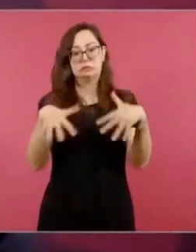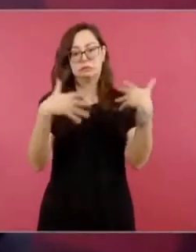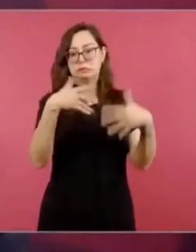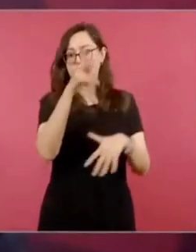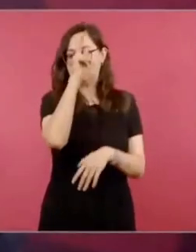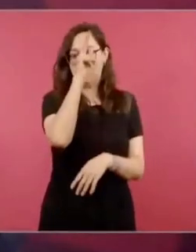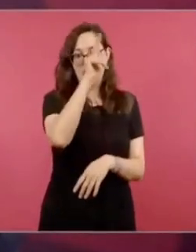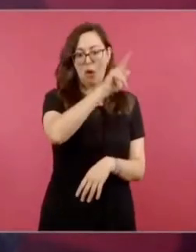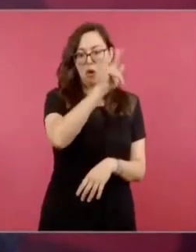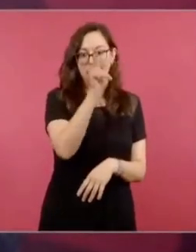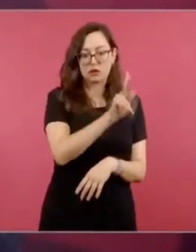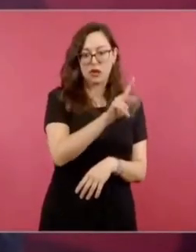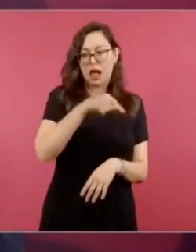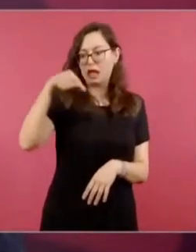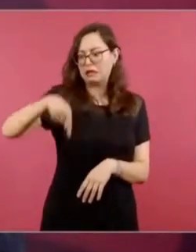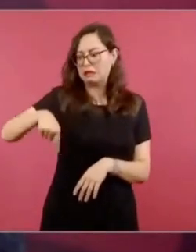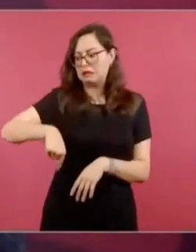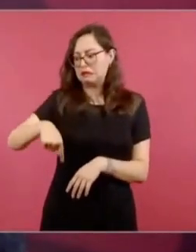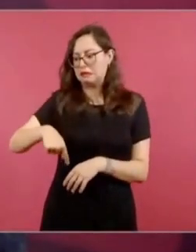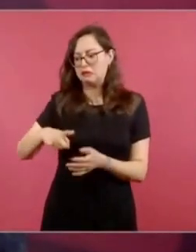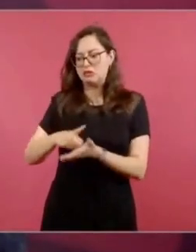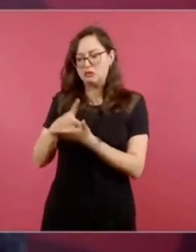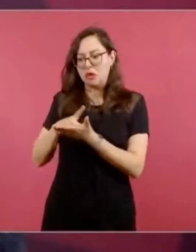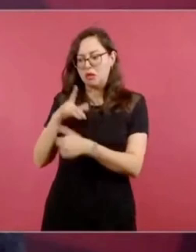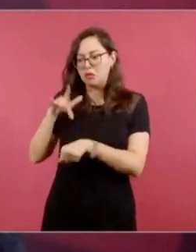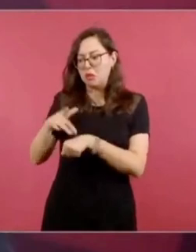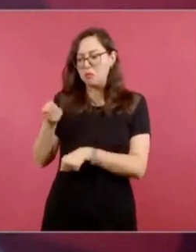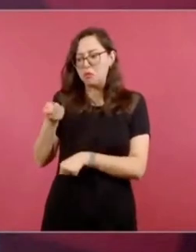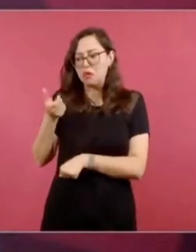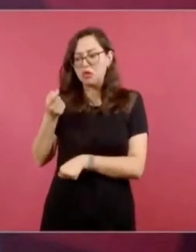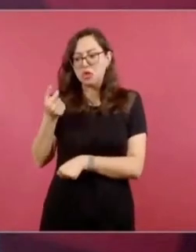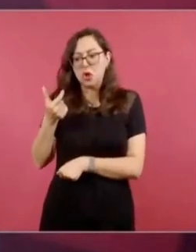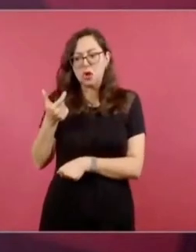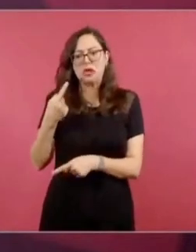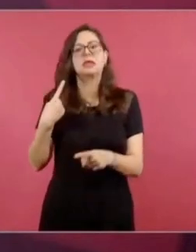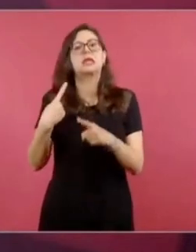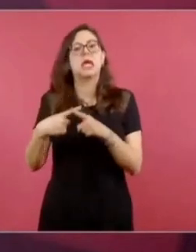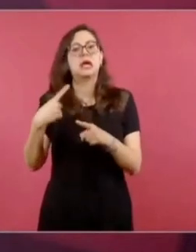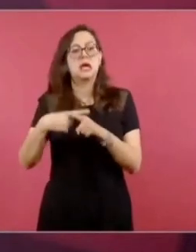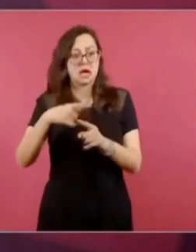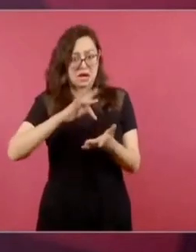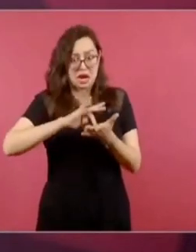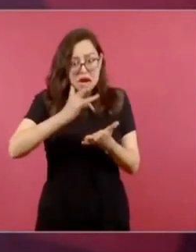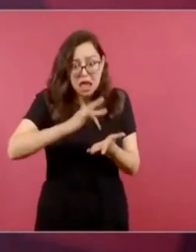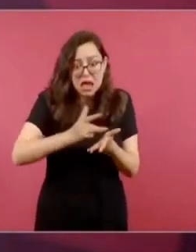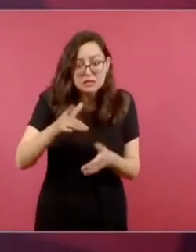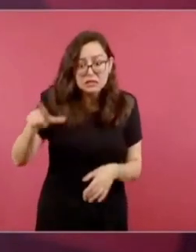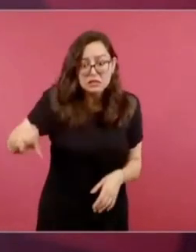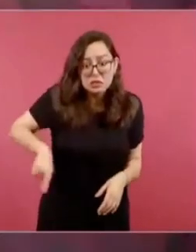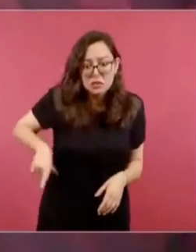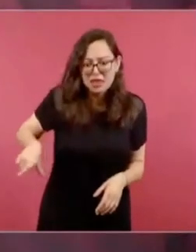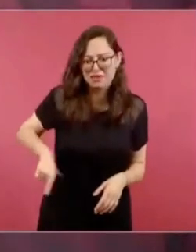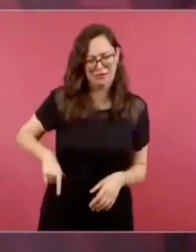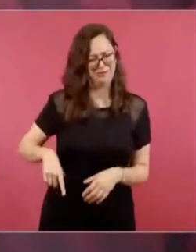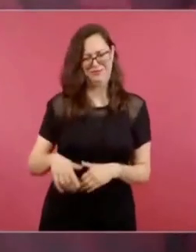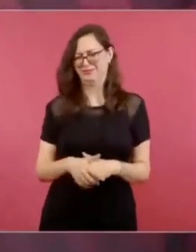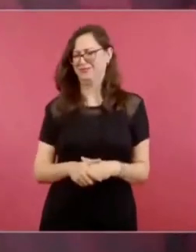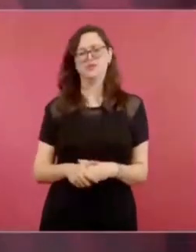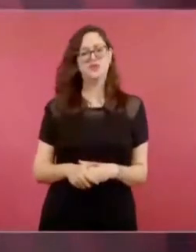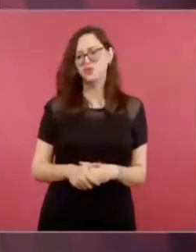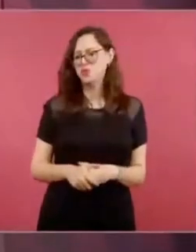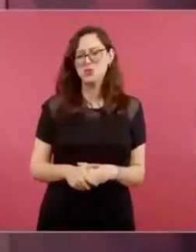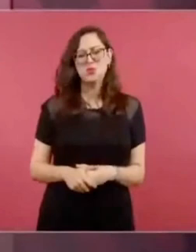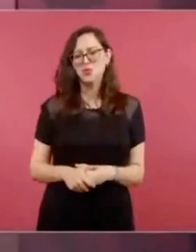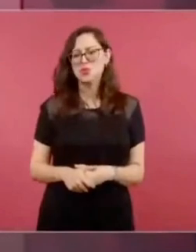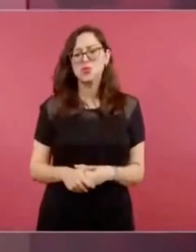esto es parte de nuestras